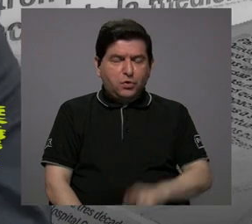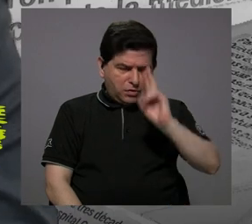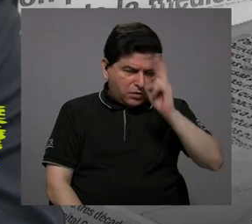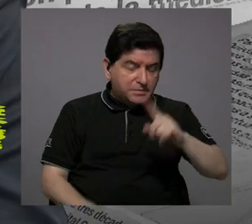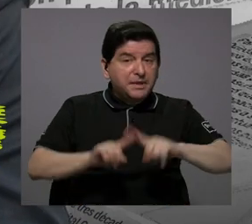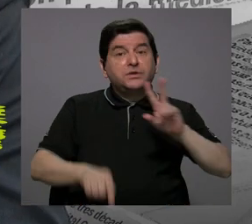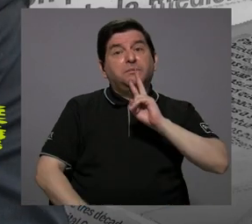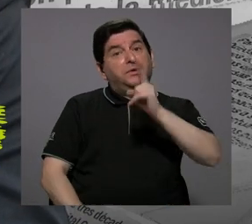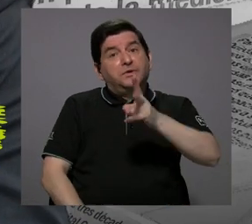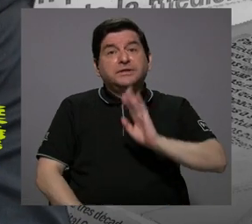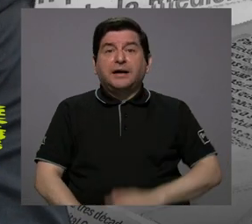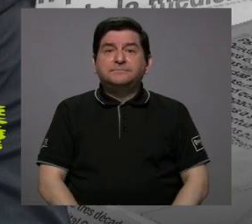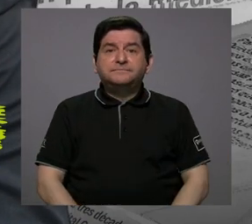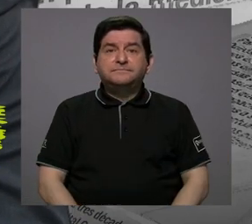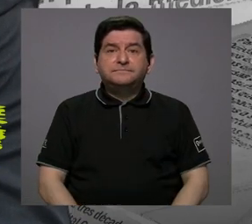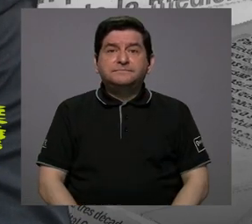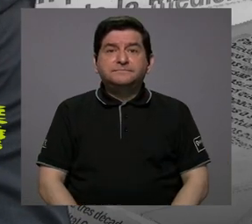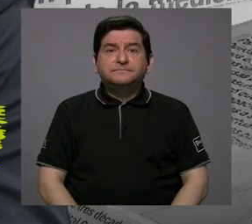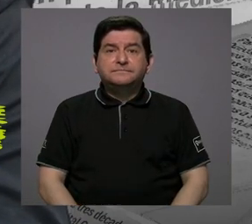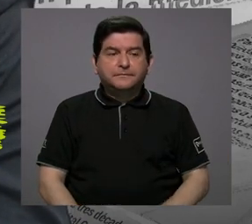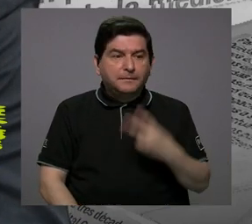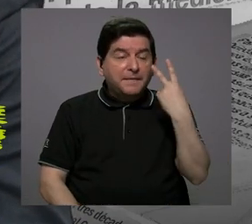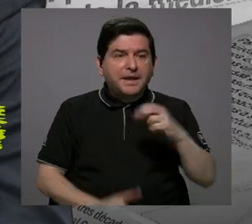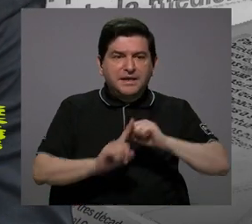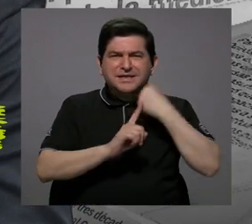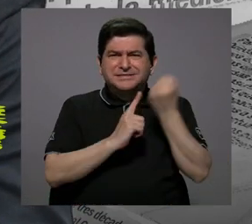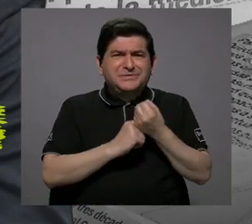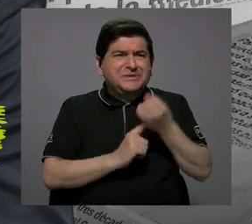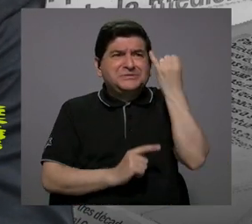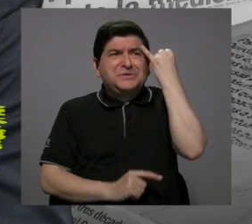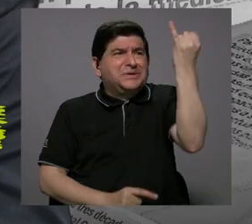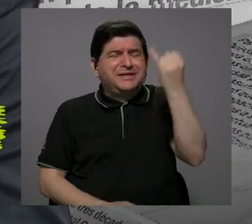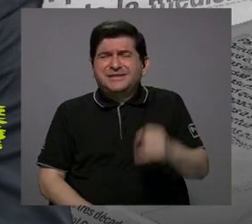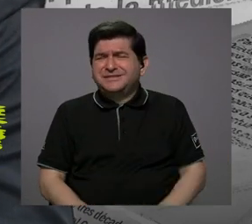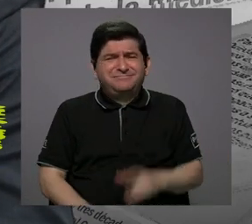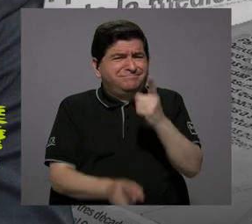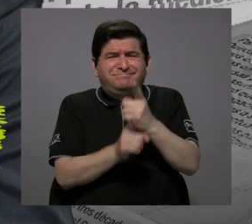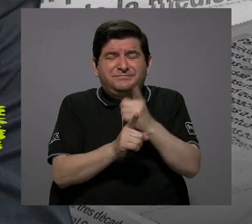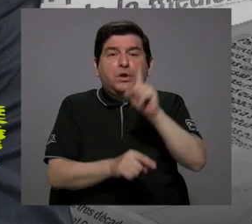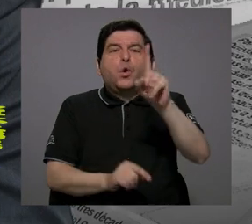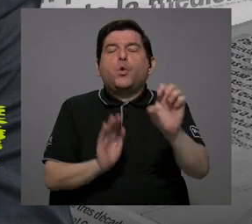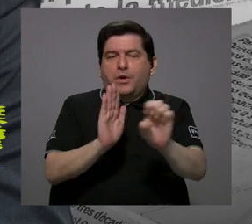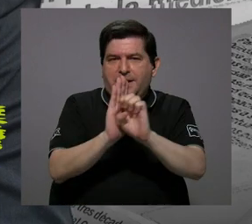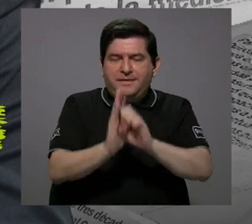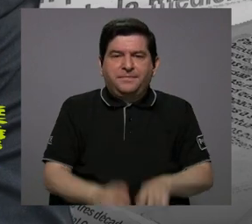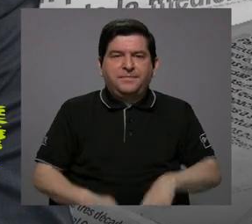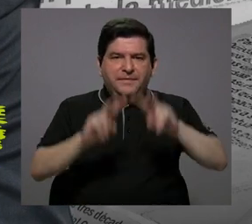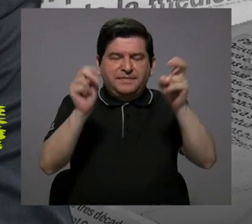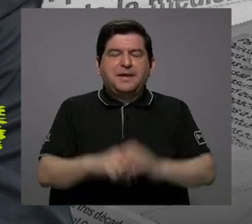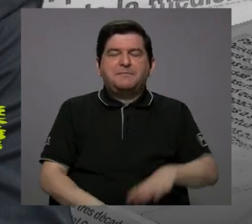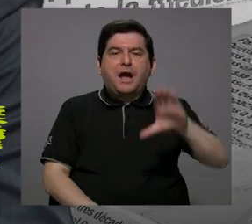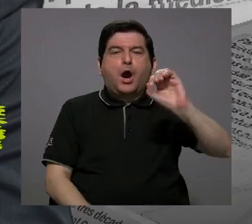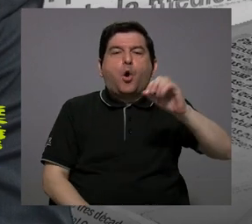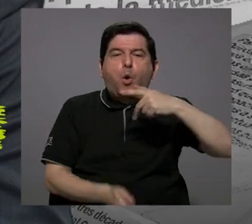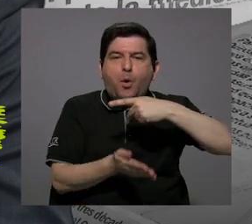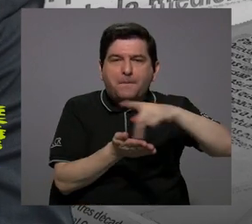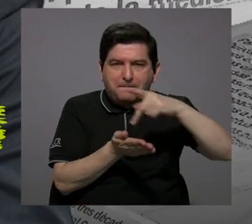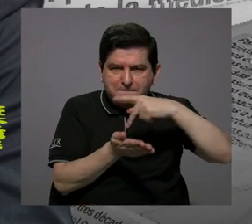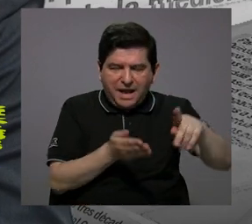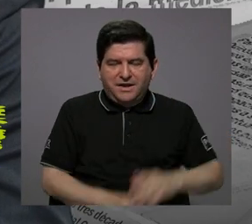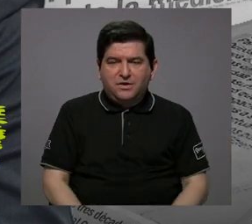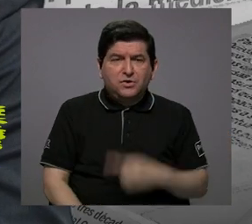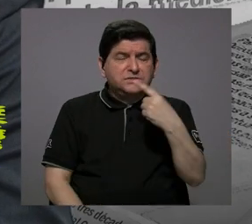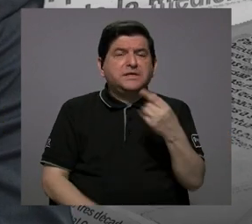aspecto, pero en realidad hemos visto ocurrencias. Menciono una, por ejemplo, el tema del copago. Fue